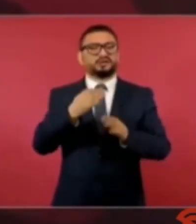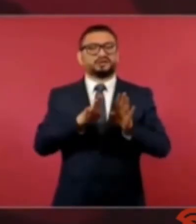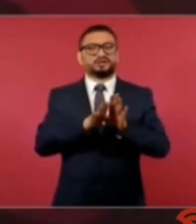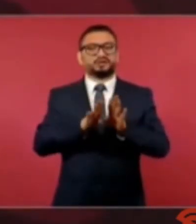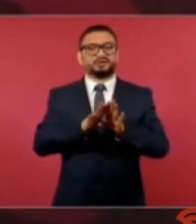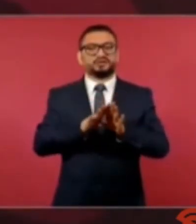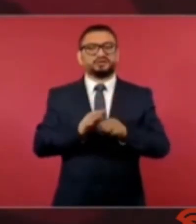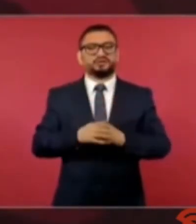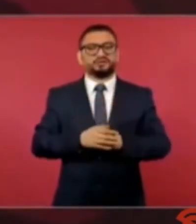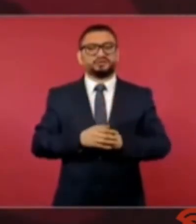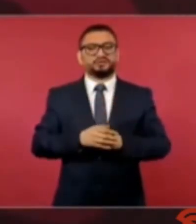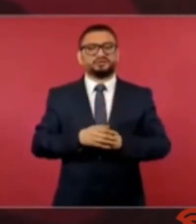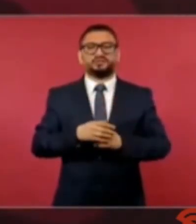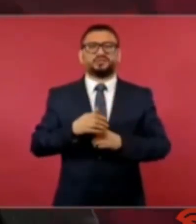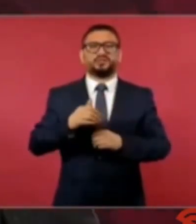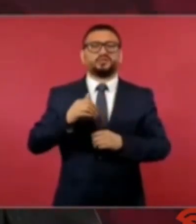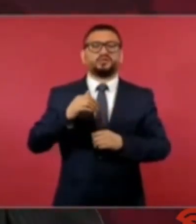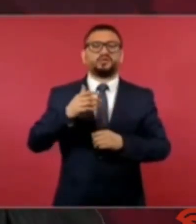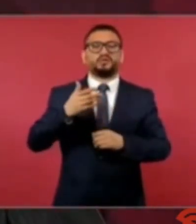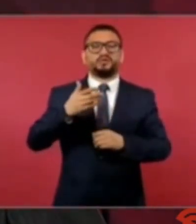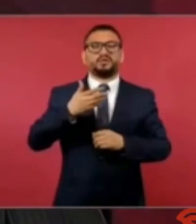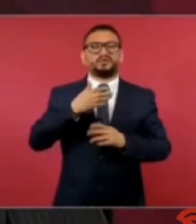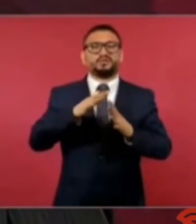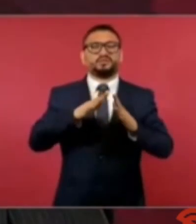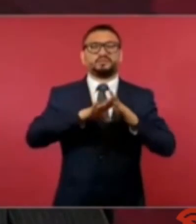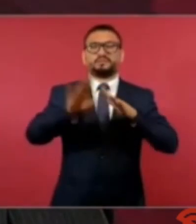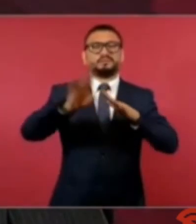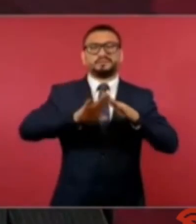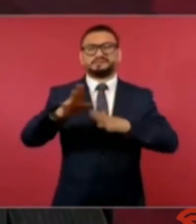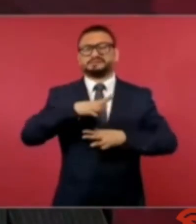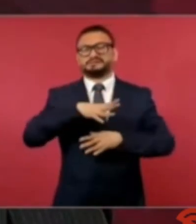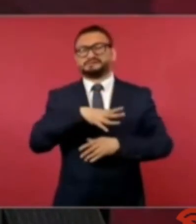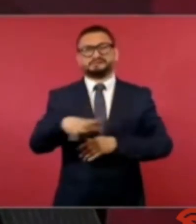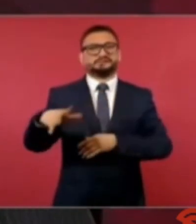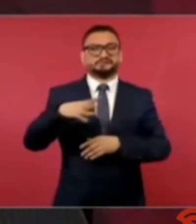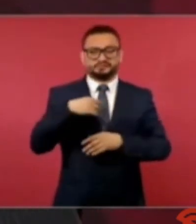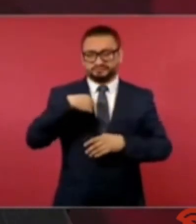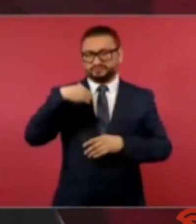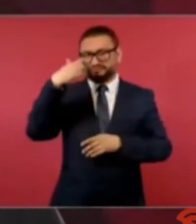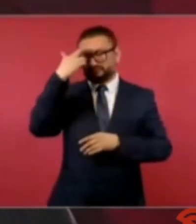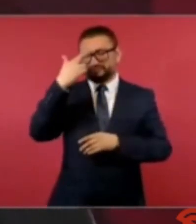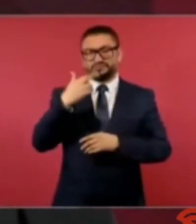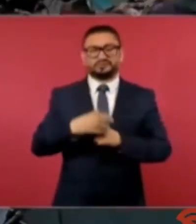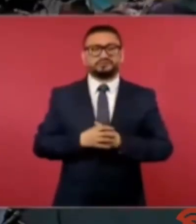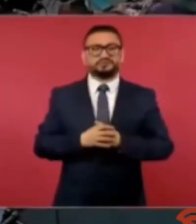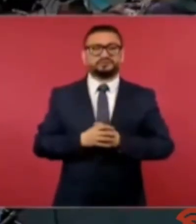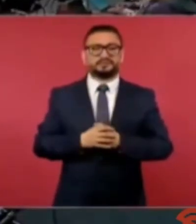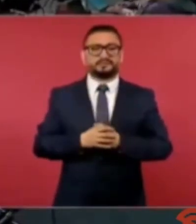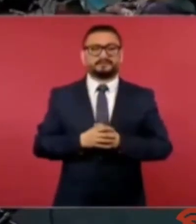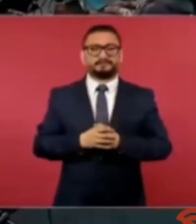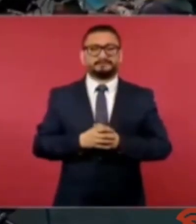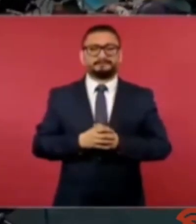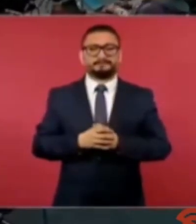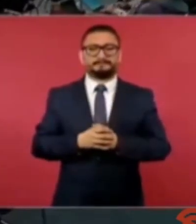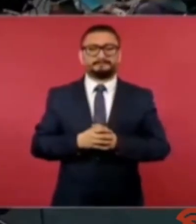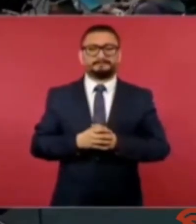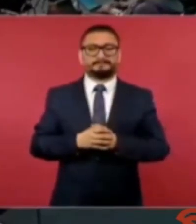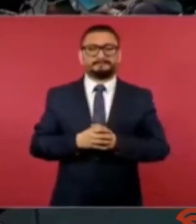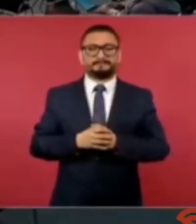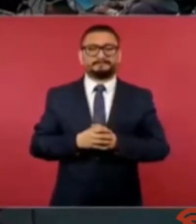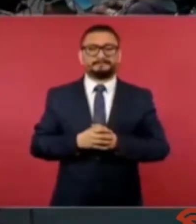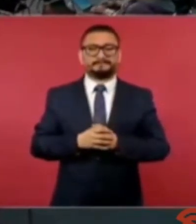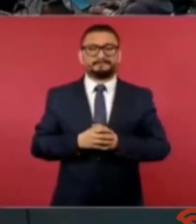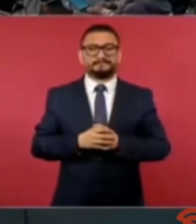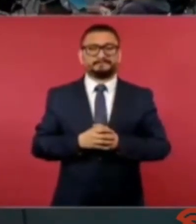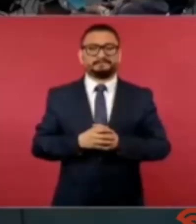muy anti-migrante yo recuerdo que al